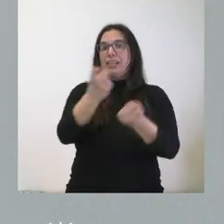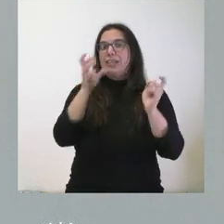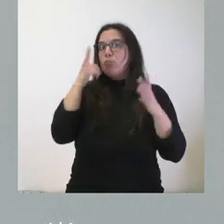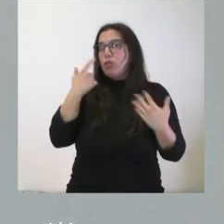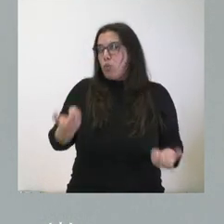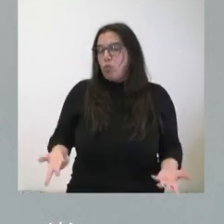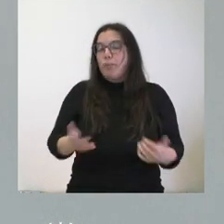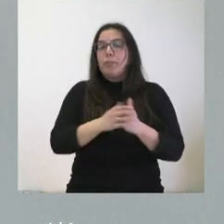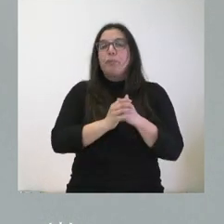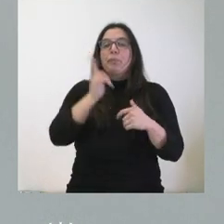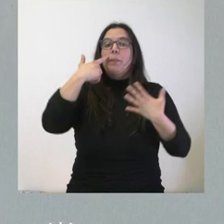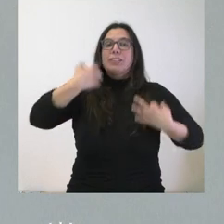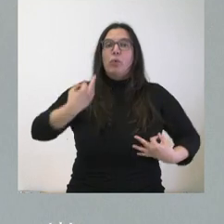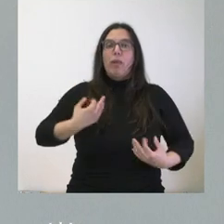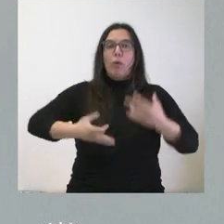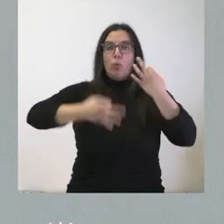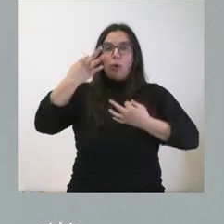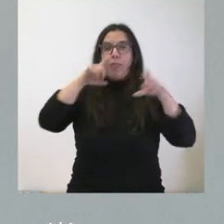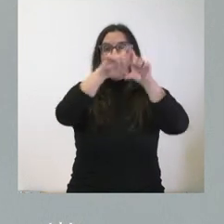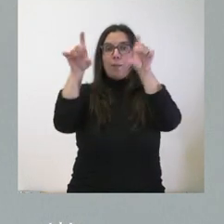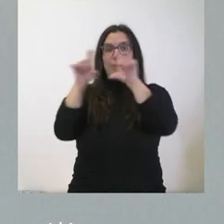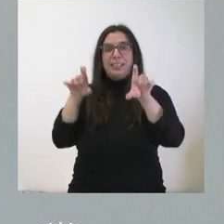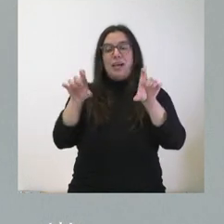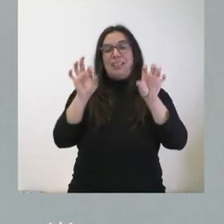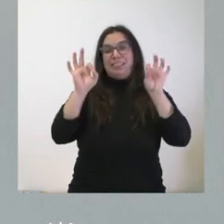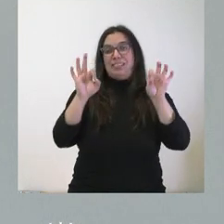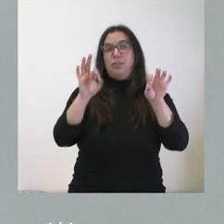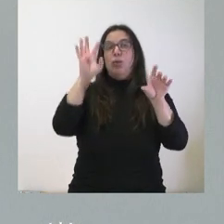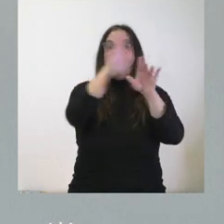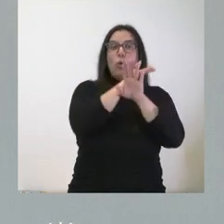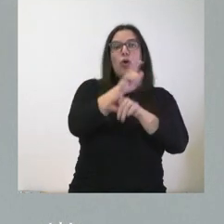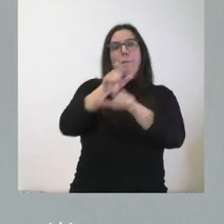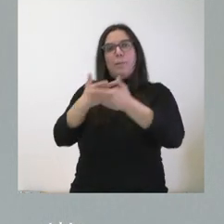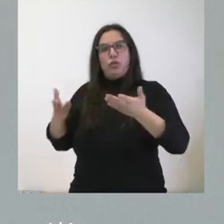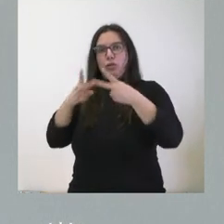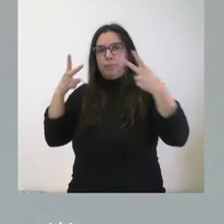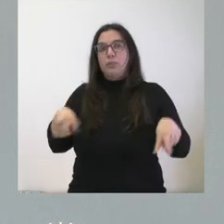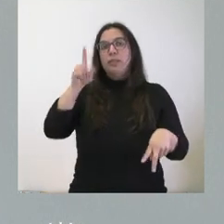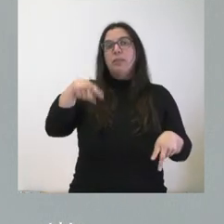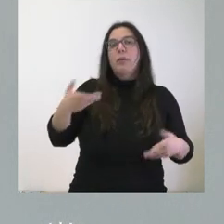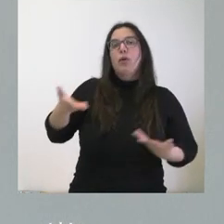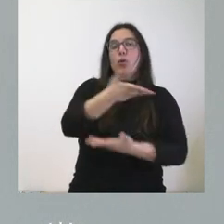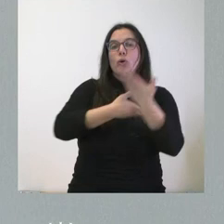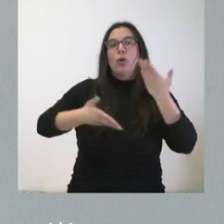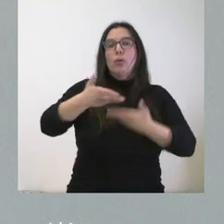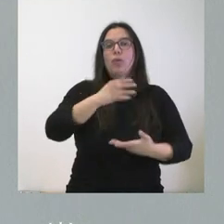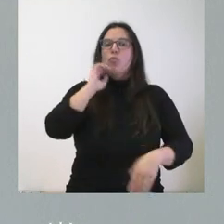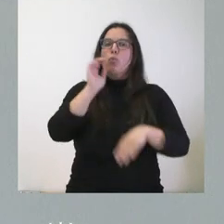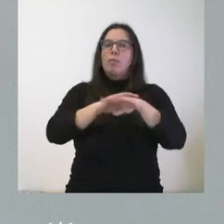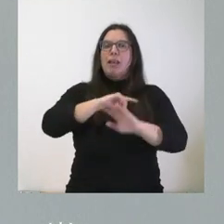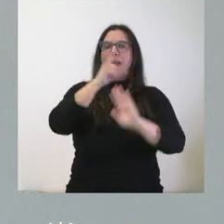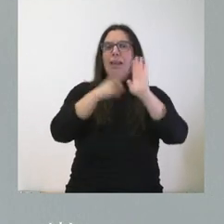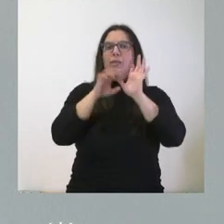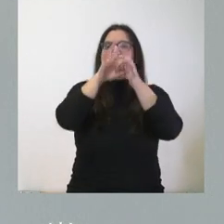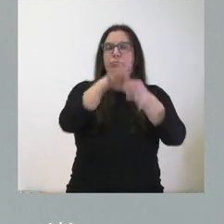salud. La seguridad jurídica de las empresas del juego y de los jugadores. La colaboración en el cumplimiento de la legislación sobre